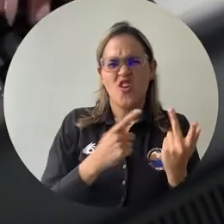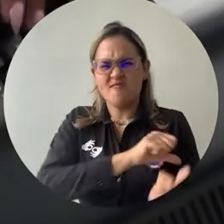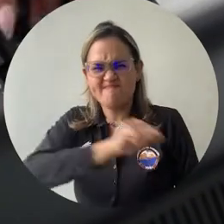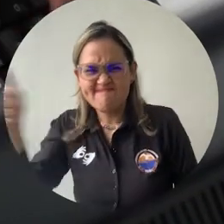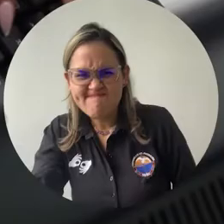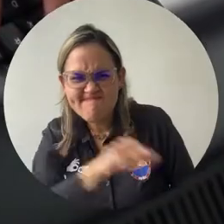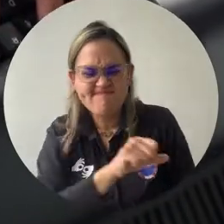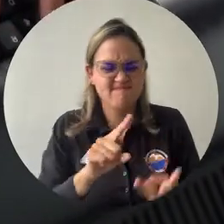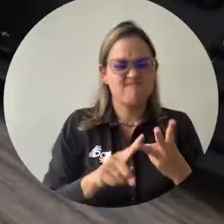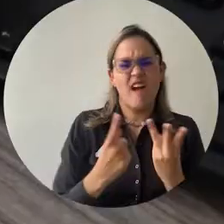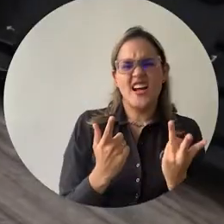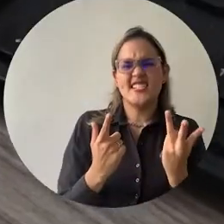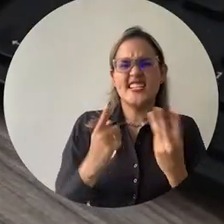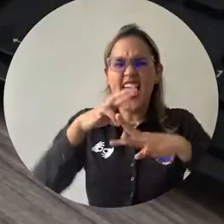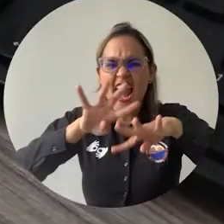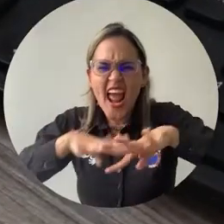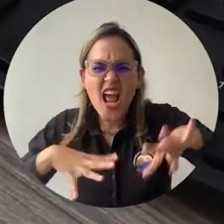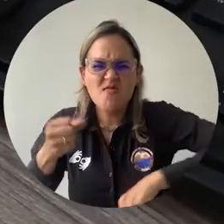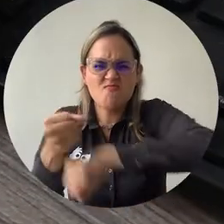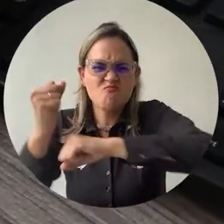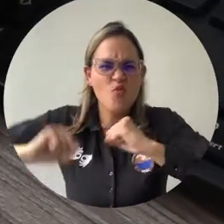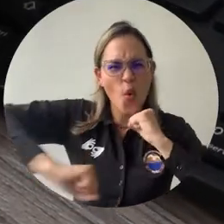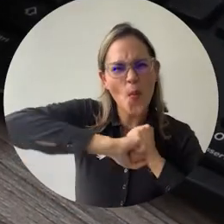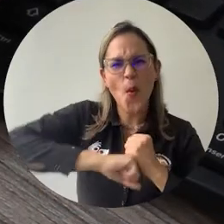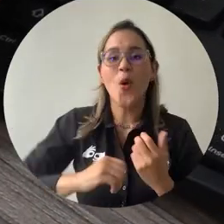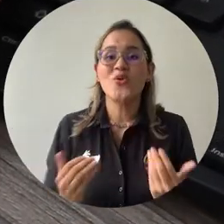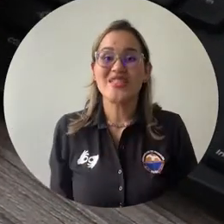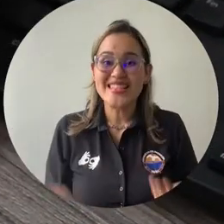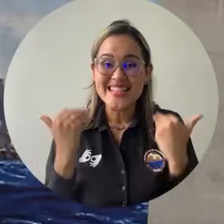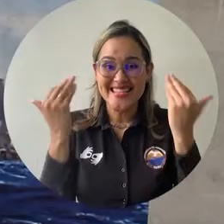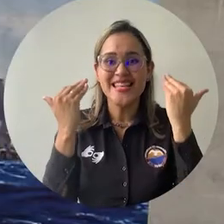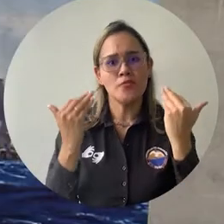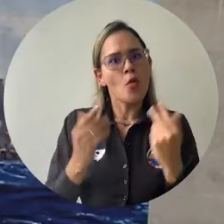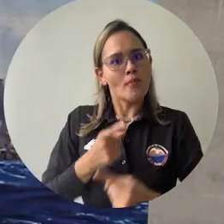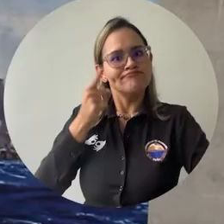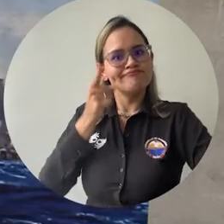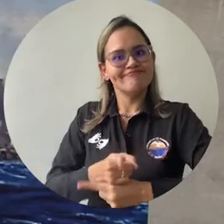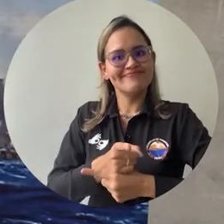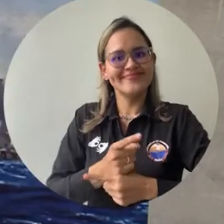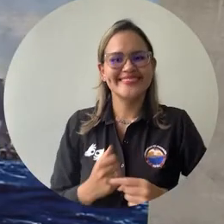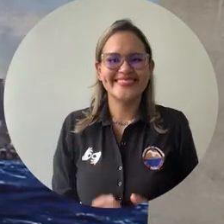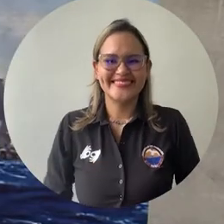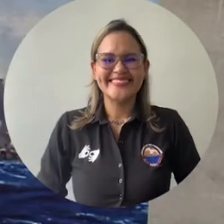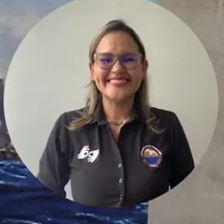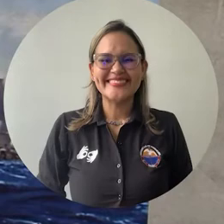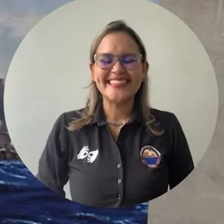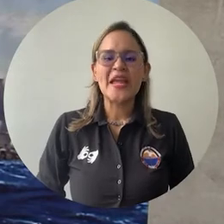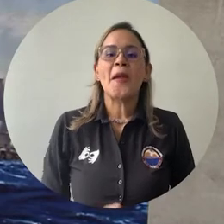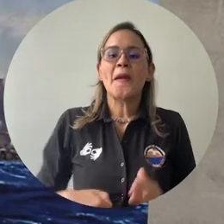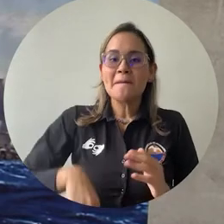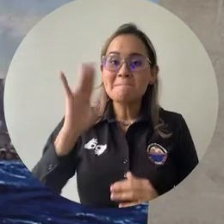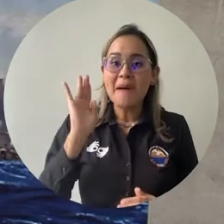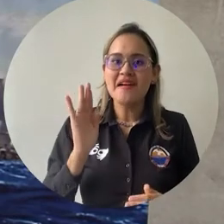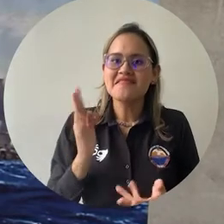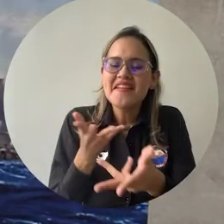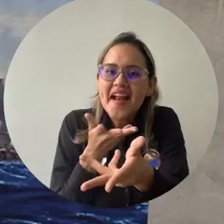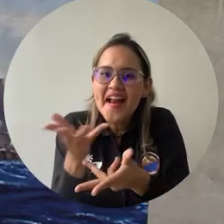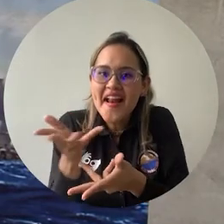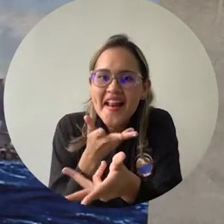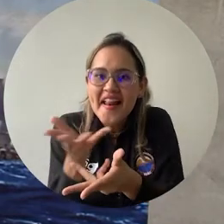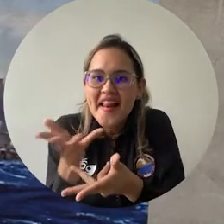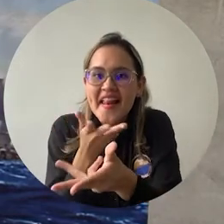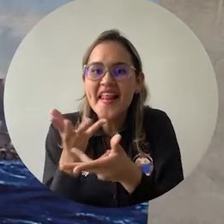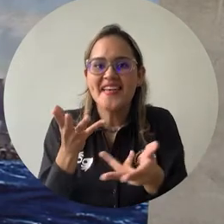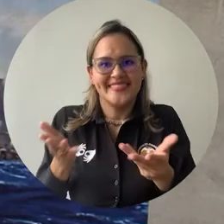movilidad, las redes y la gestión de proyectos de cooperación. Desde sus experiencias nos compartieron a nosotros las universidades